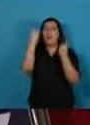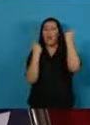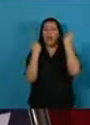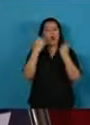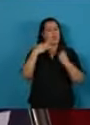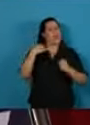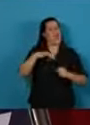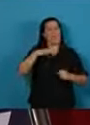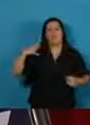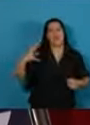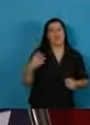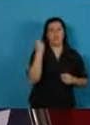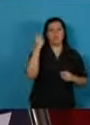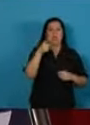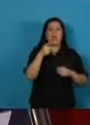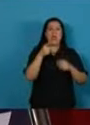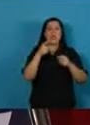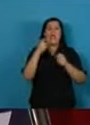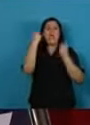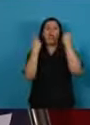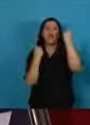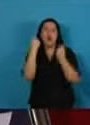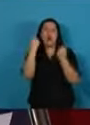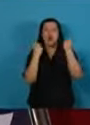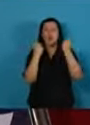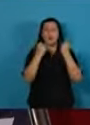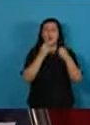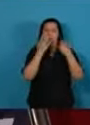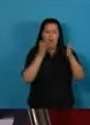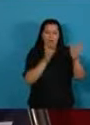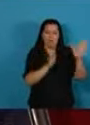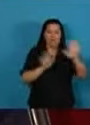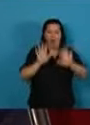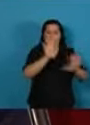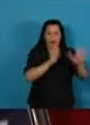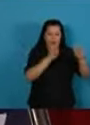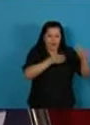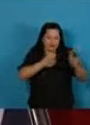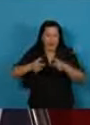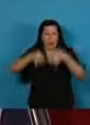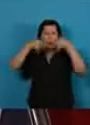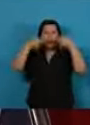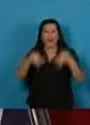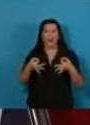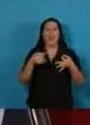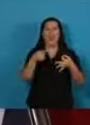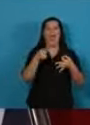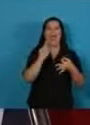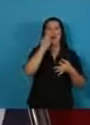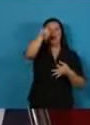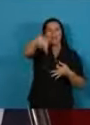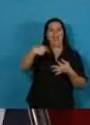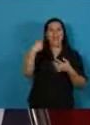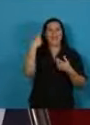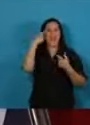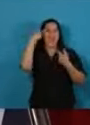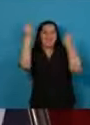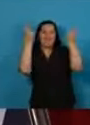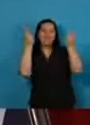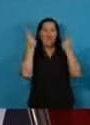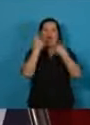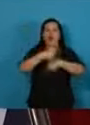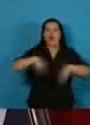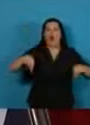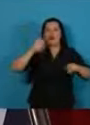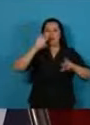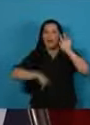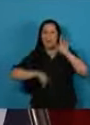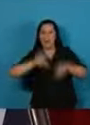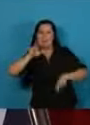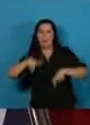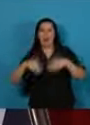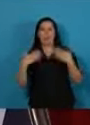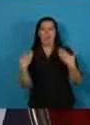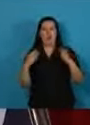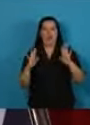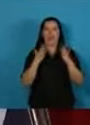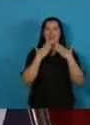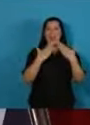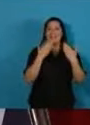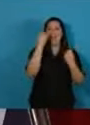Una macroeconomía ordenada es una condición necesaria para dejar lugar a la creatividad de las políticas en pos del desarrollo.